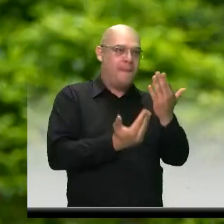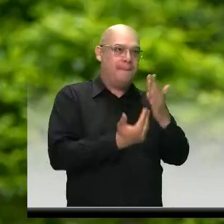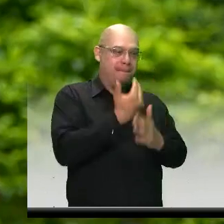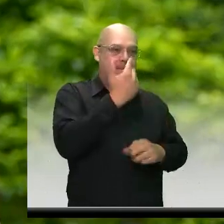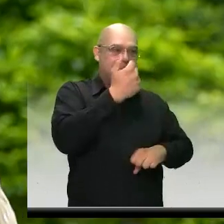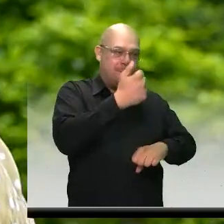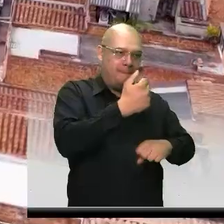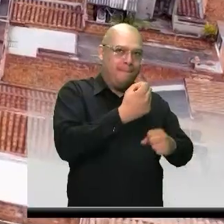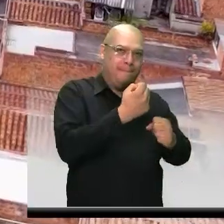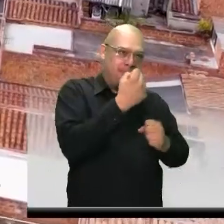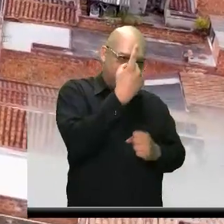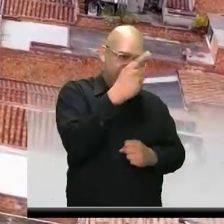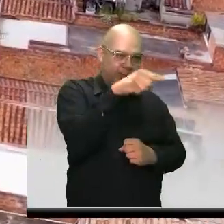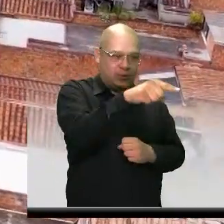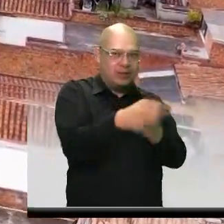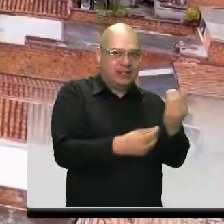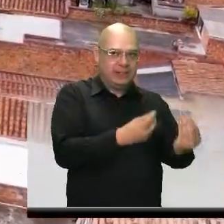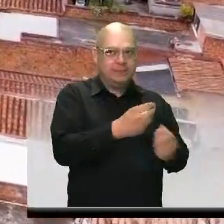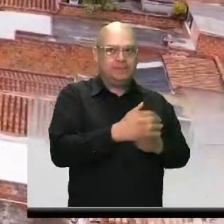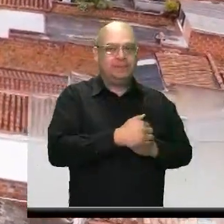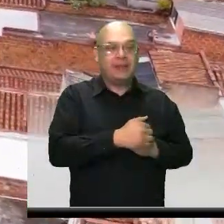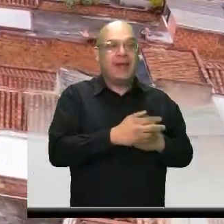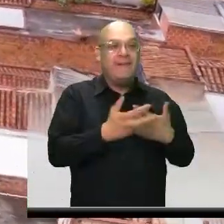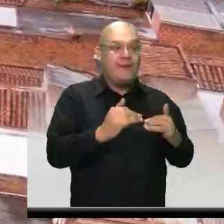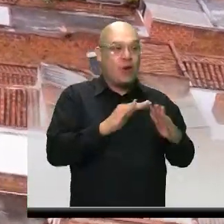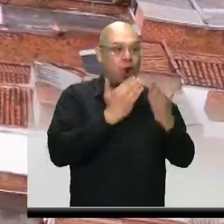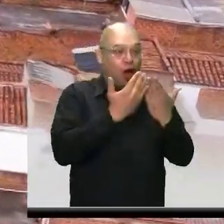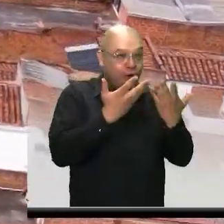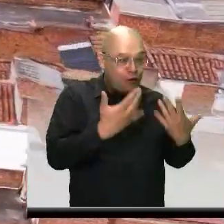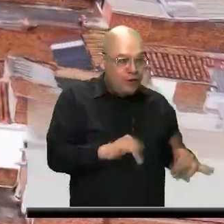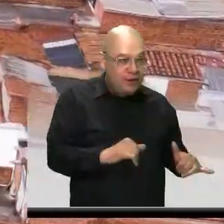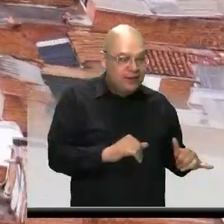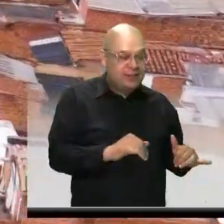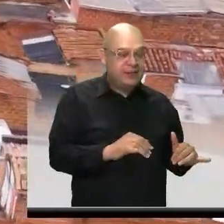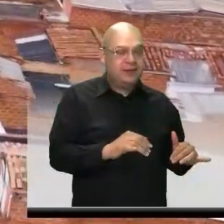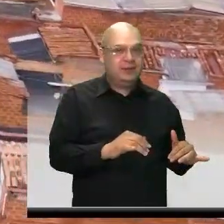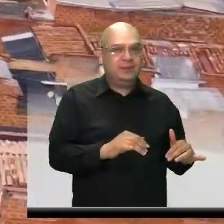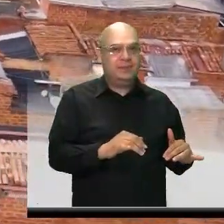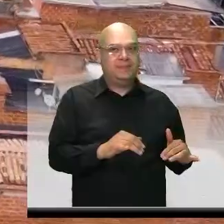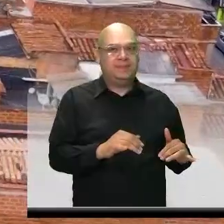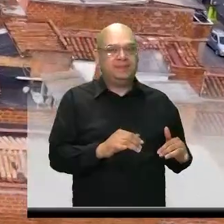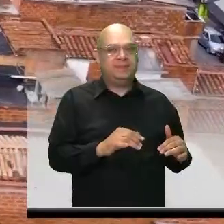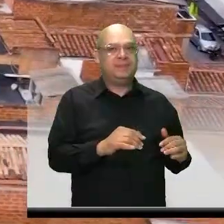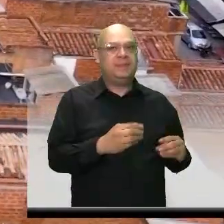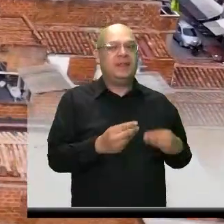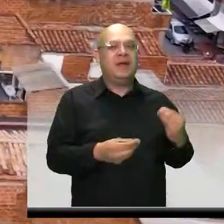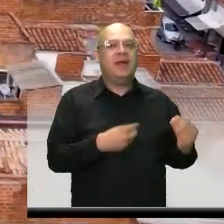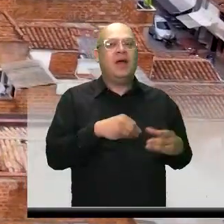Loma Linda. Después del colegio, ya comenzaron a terminar las obras, las casas.